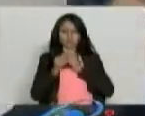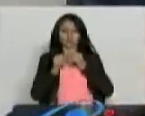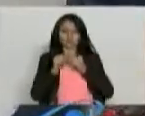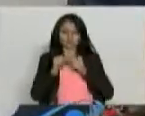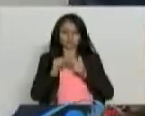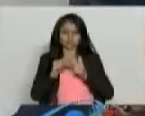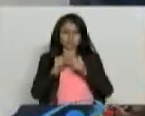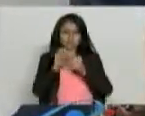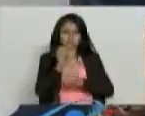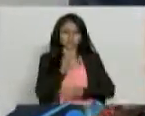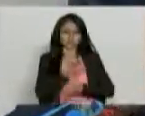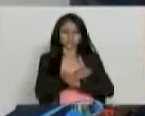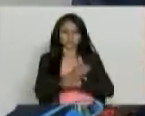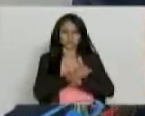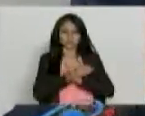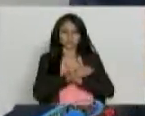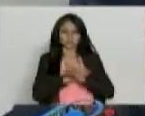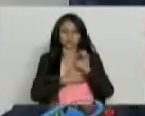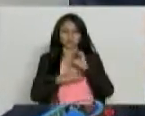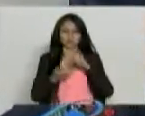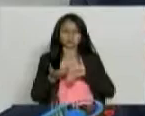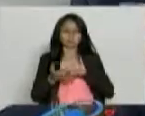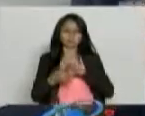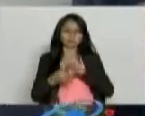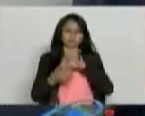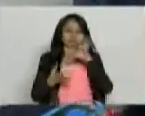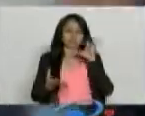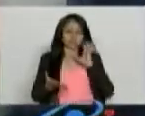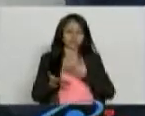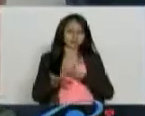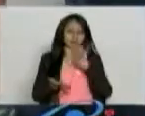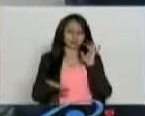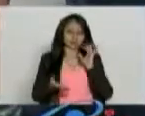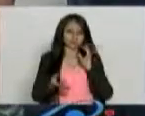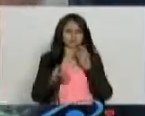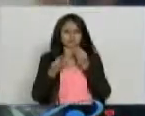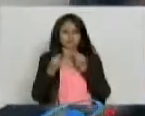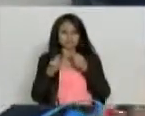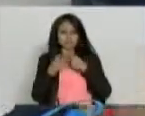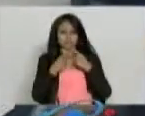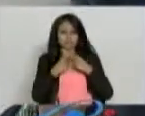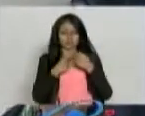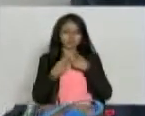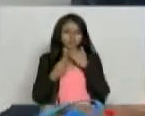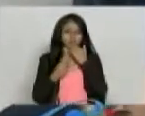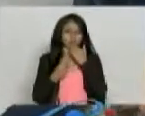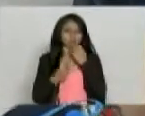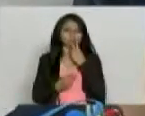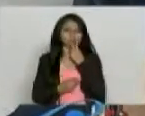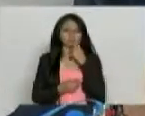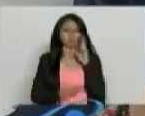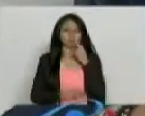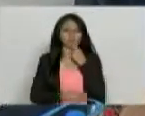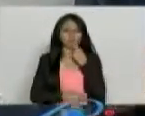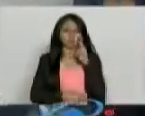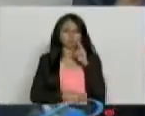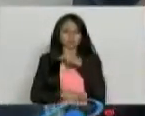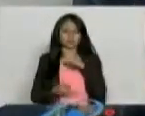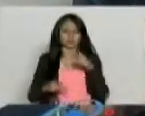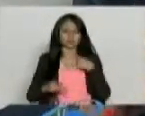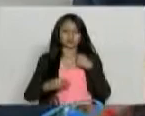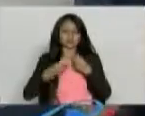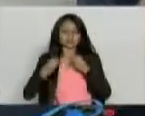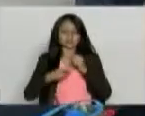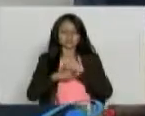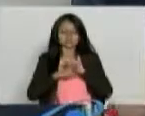o en desalojar ese hábito de uno. Hay muchos ejercicios, por ejemplo, para el cigarrillo, para dejar el cigarrillo. Hay que